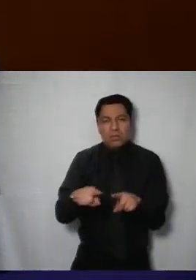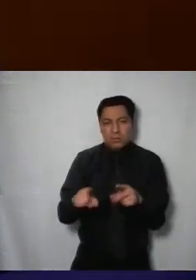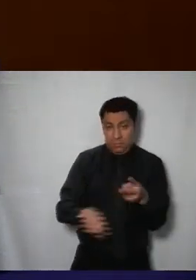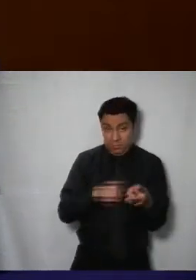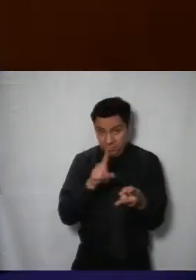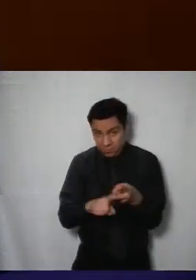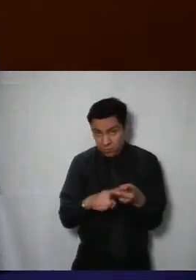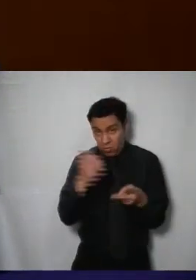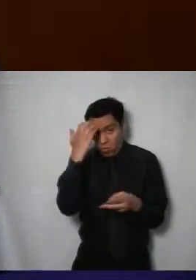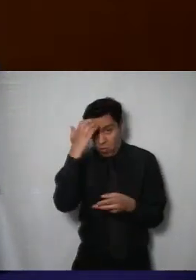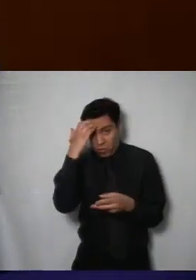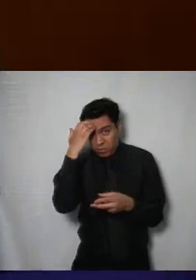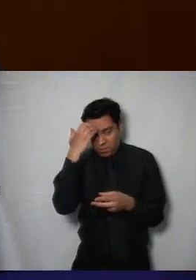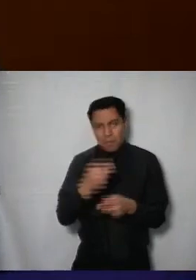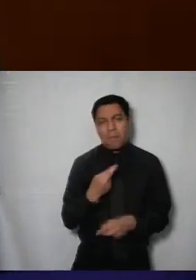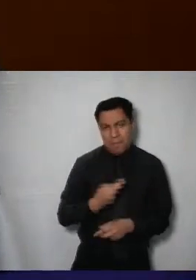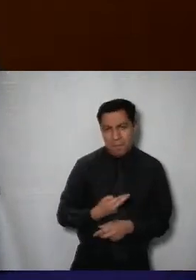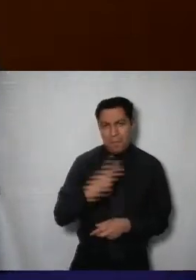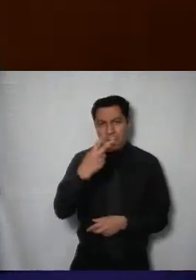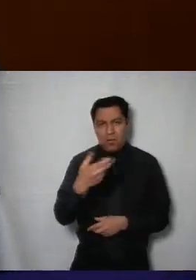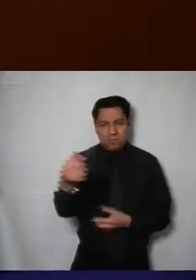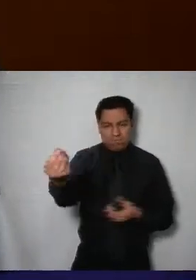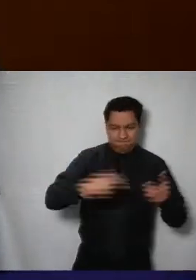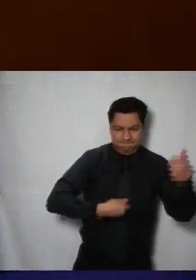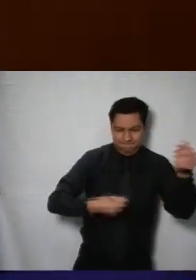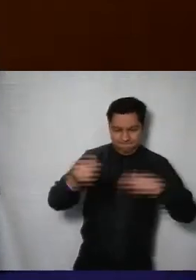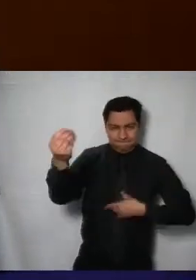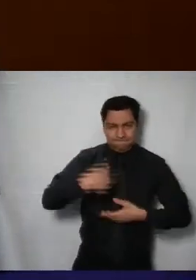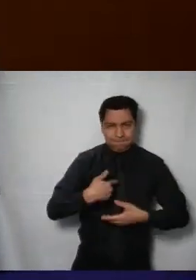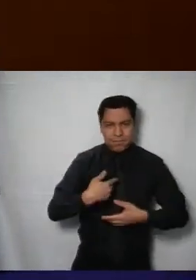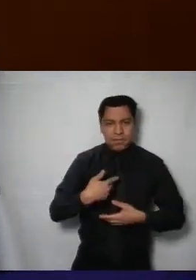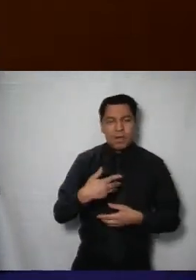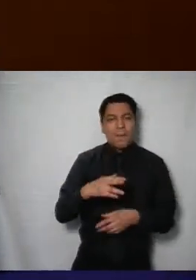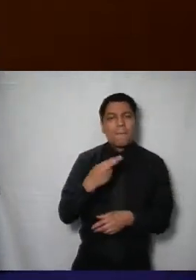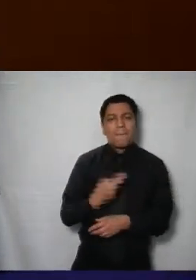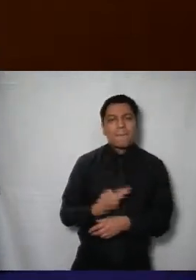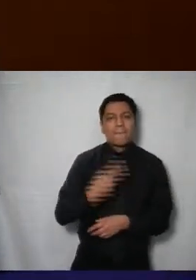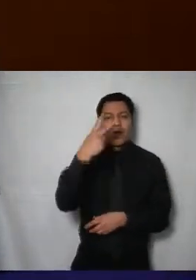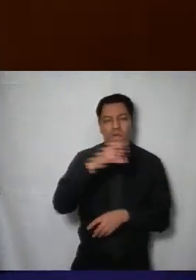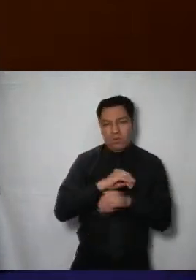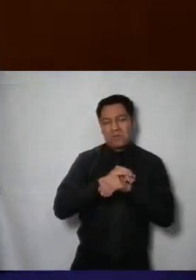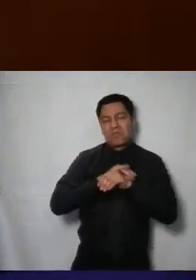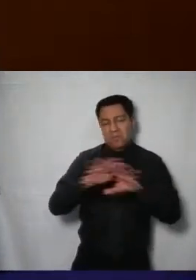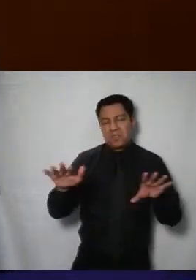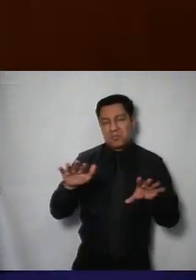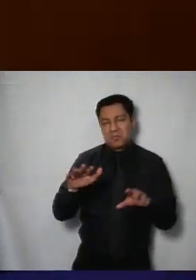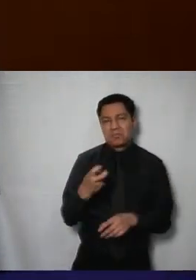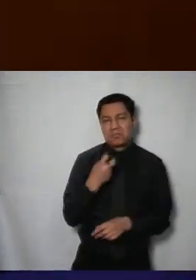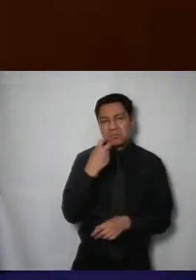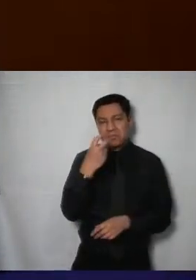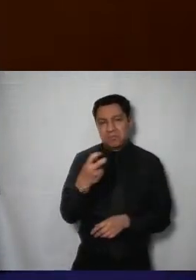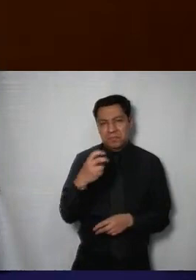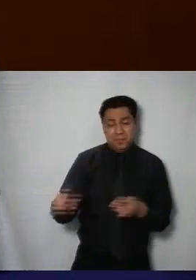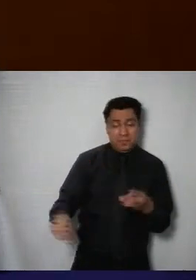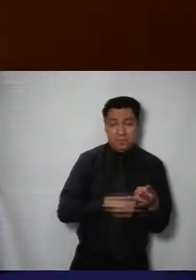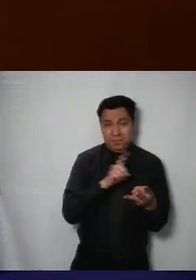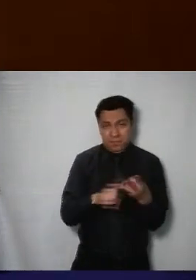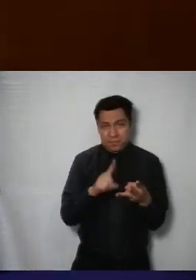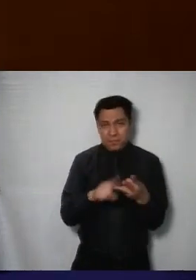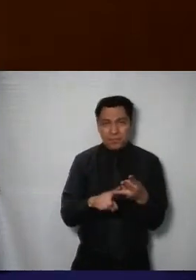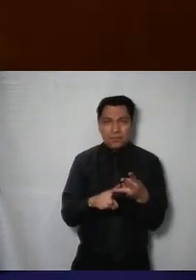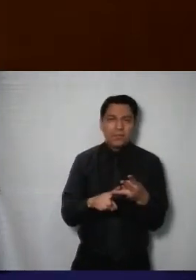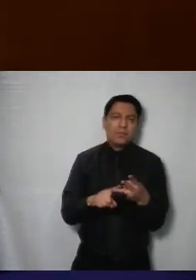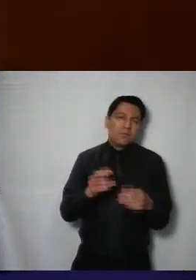promover un mejor conocimiento sobre las demandas de información de la población y más que todo esto generar o